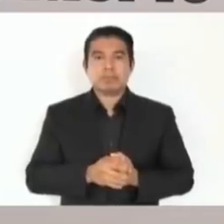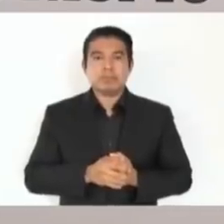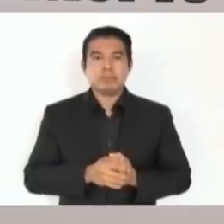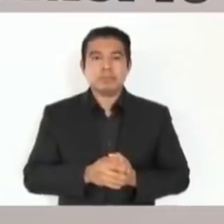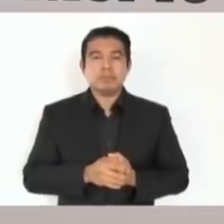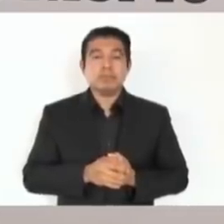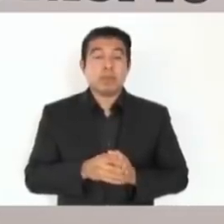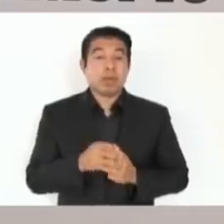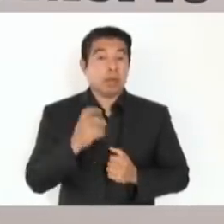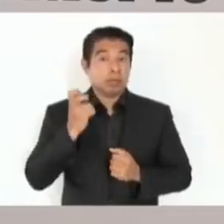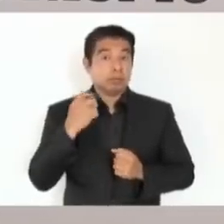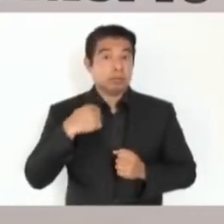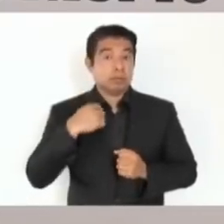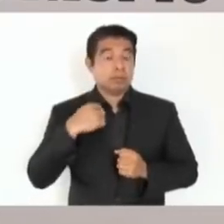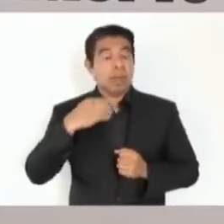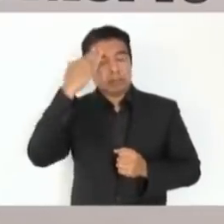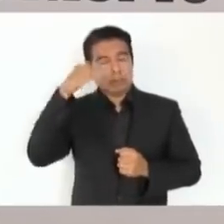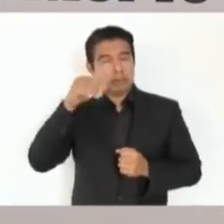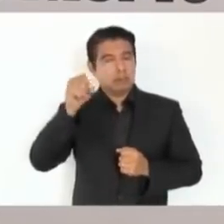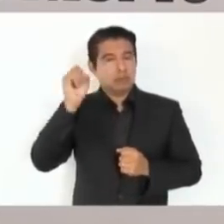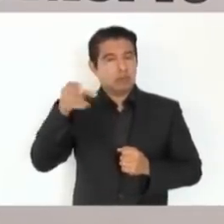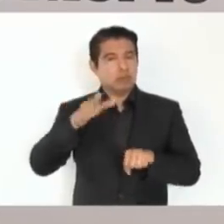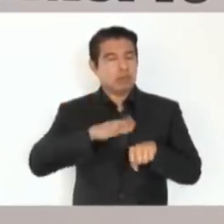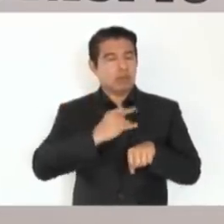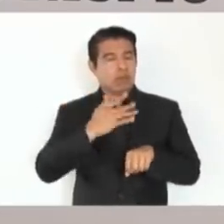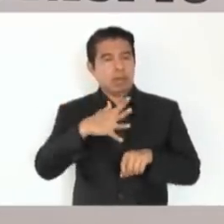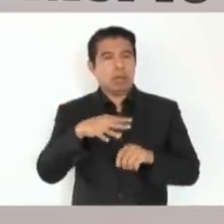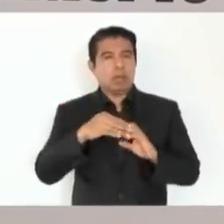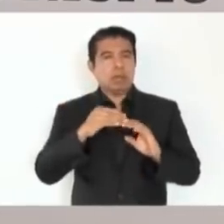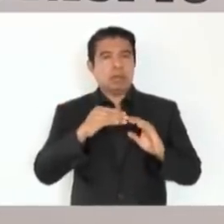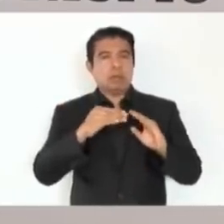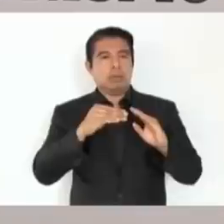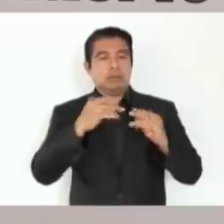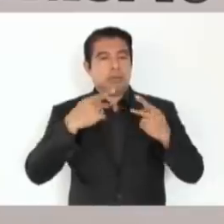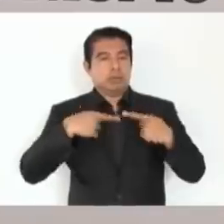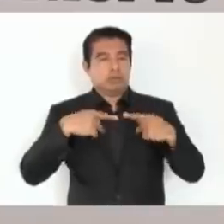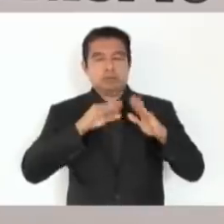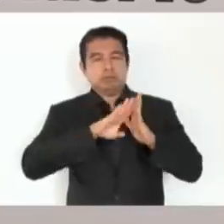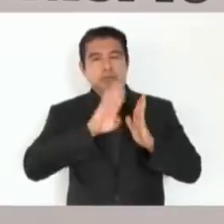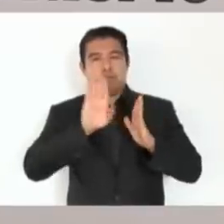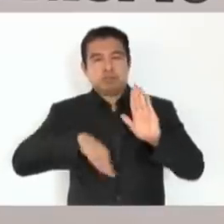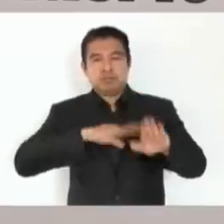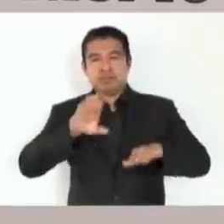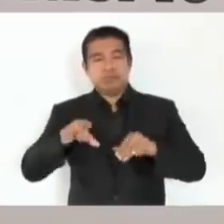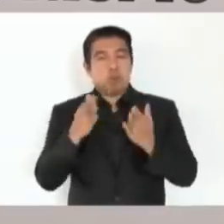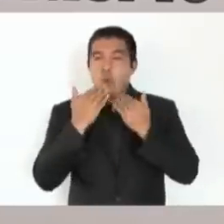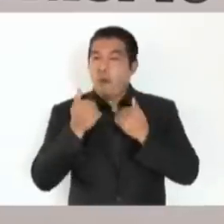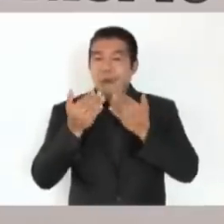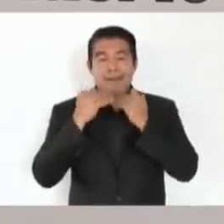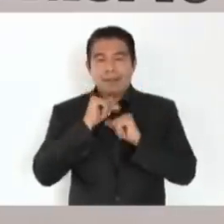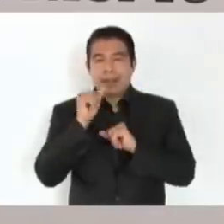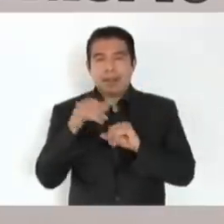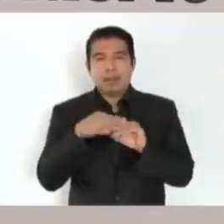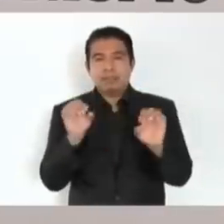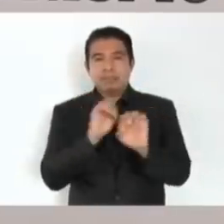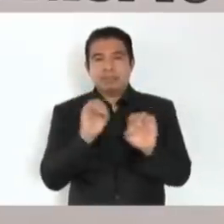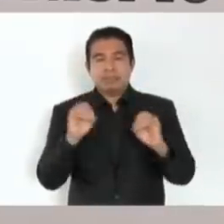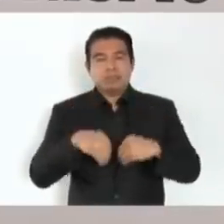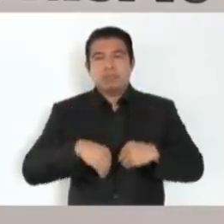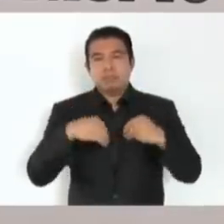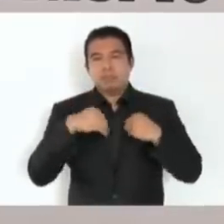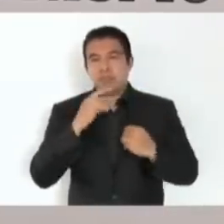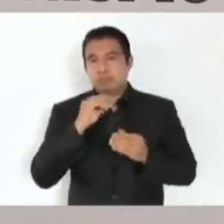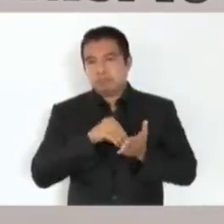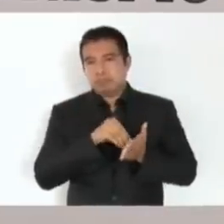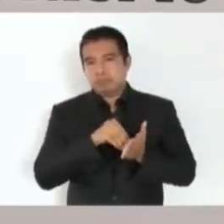bien porque no hubo pérdida de vidas humanas, no hubieron daños mayores.